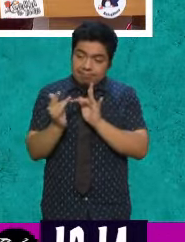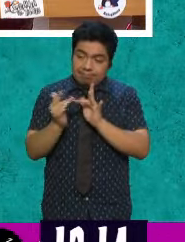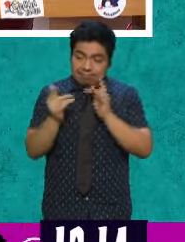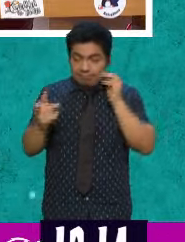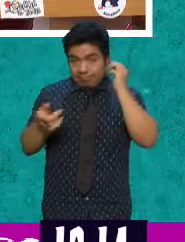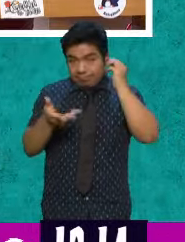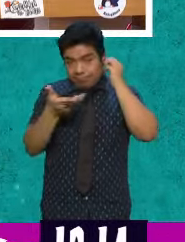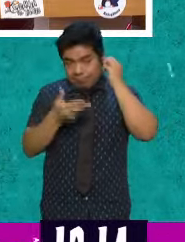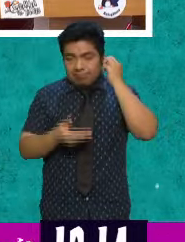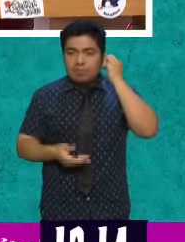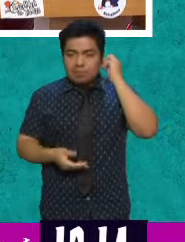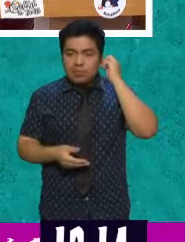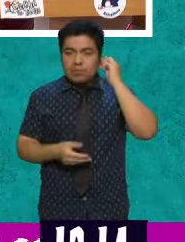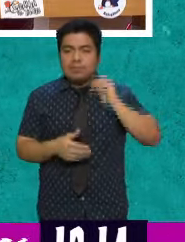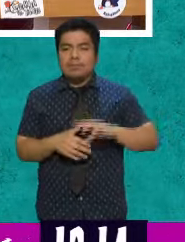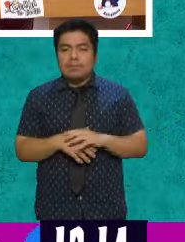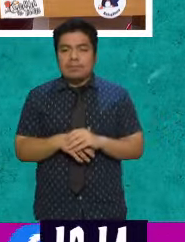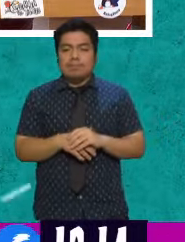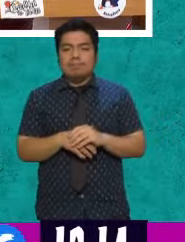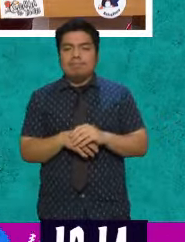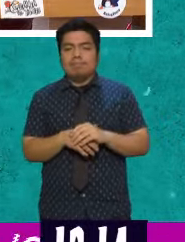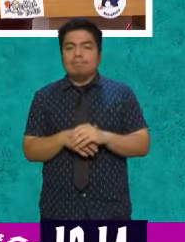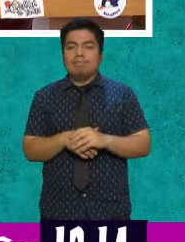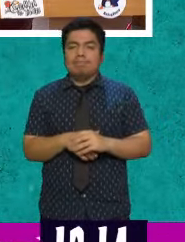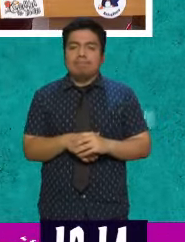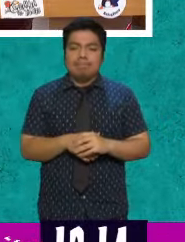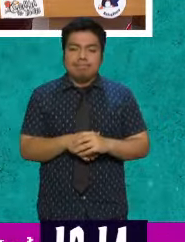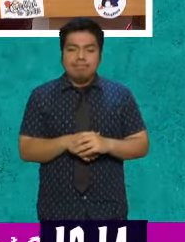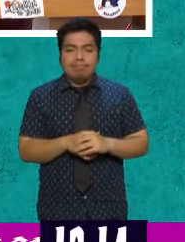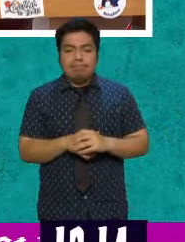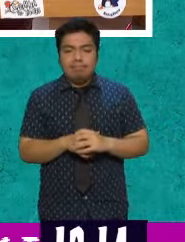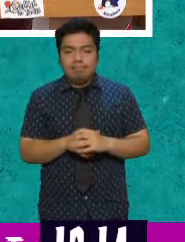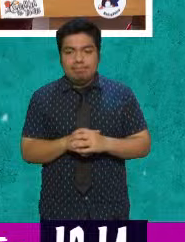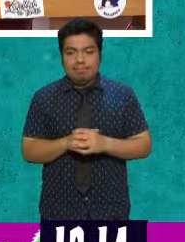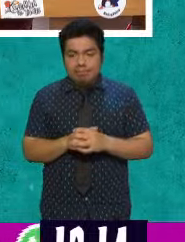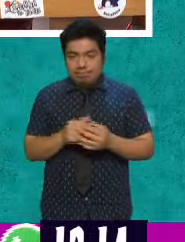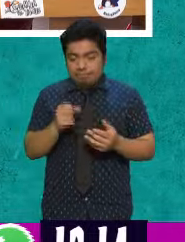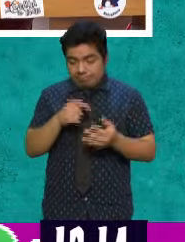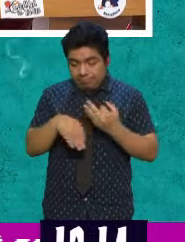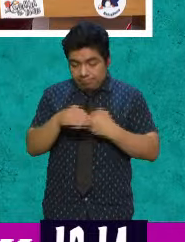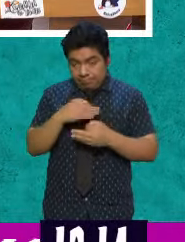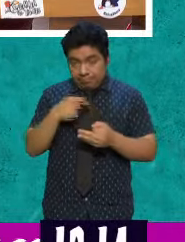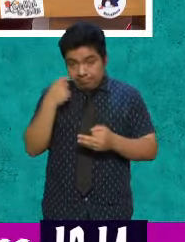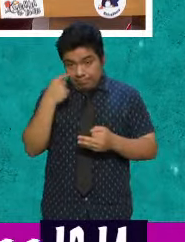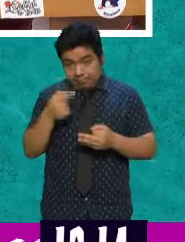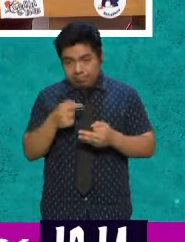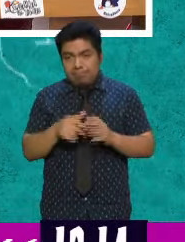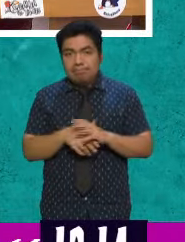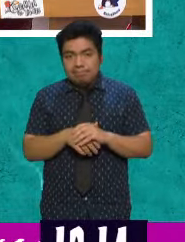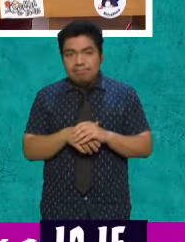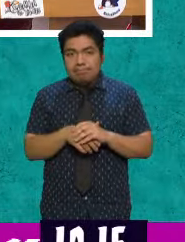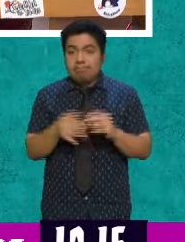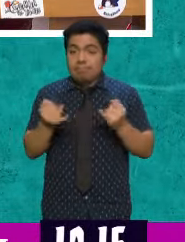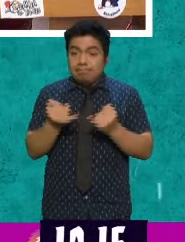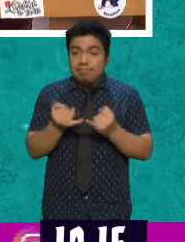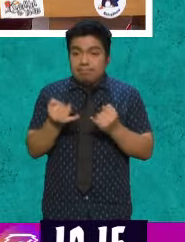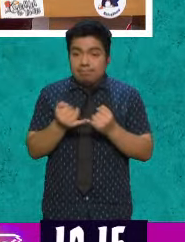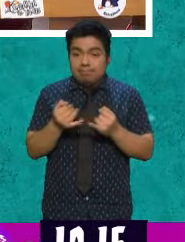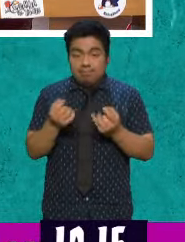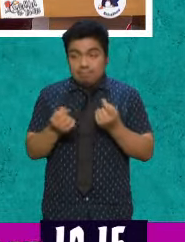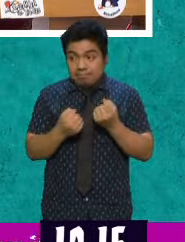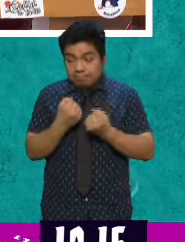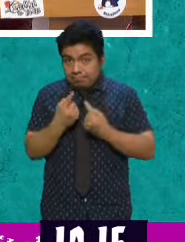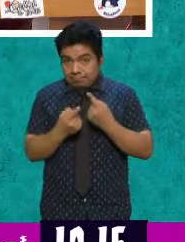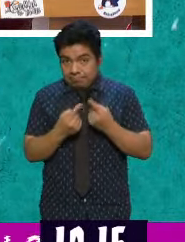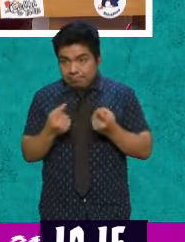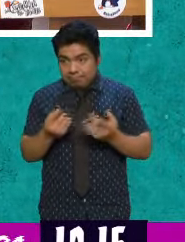consulta aquí al maestro. Son bienvenidos, la banda es bienvenida. Sobre todo los que se andan retirando, de repente, si no